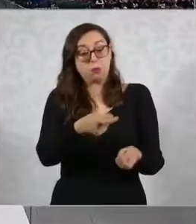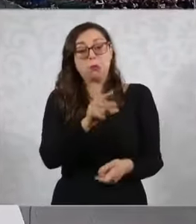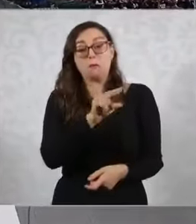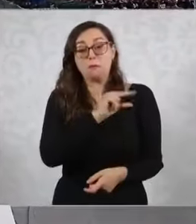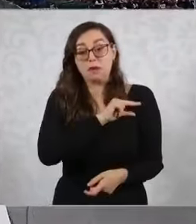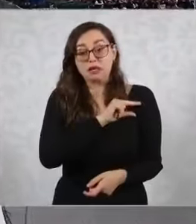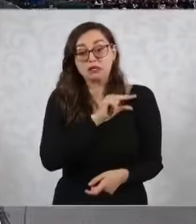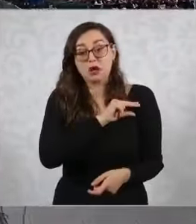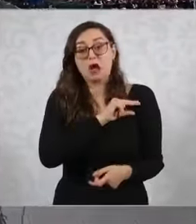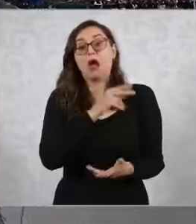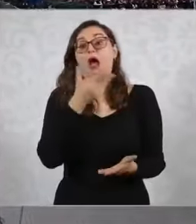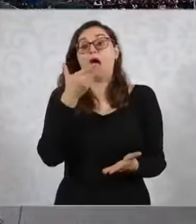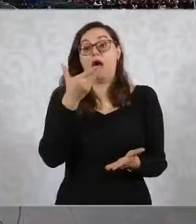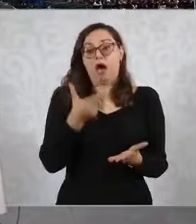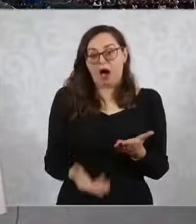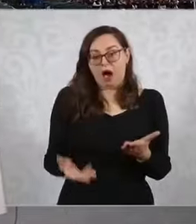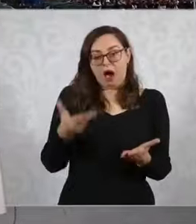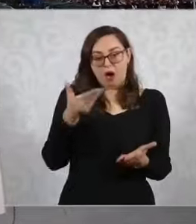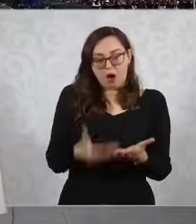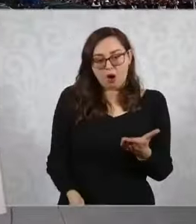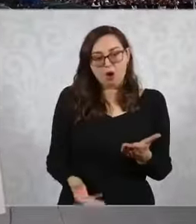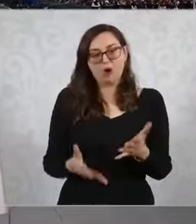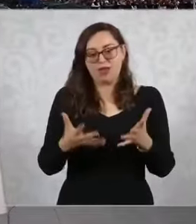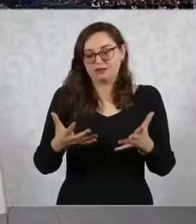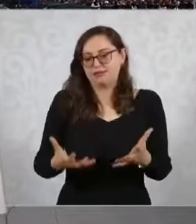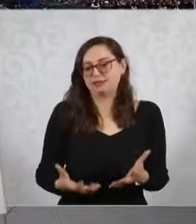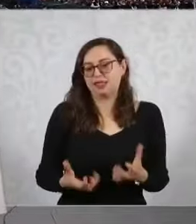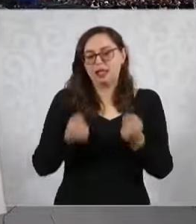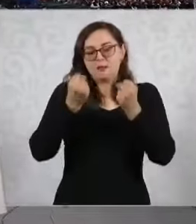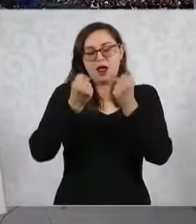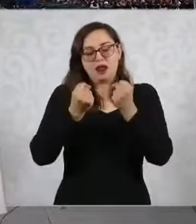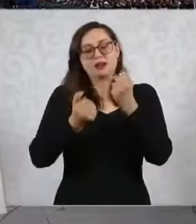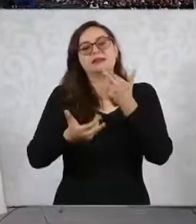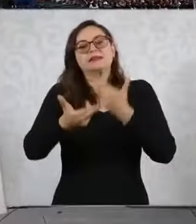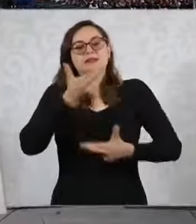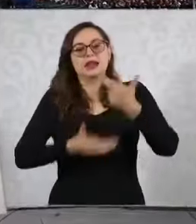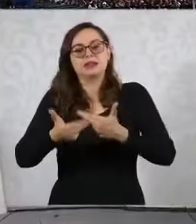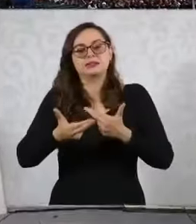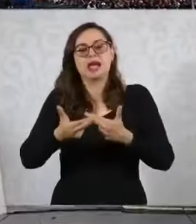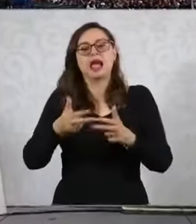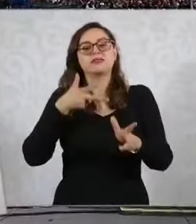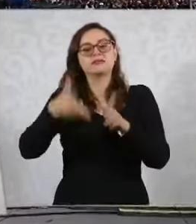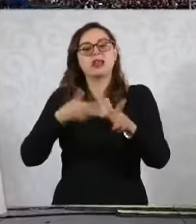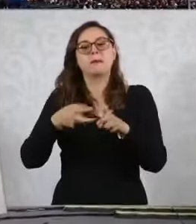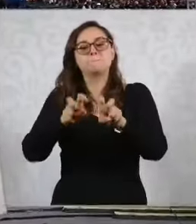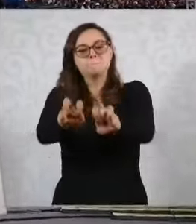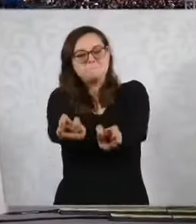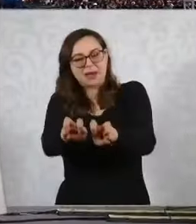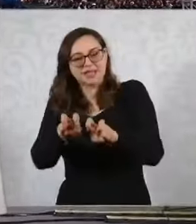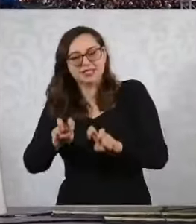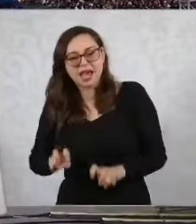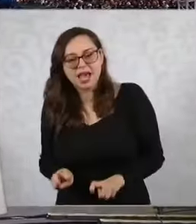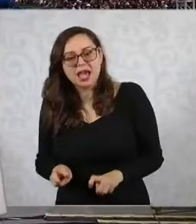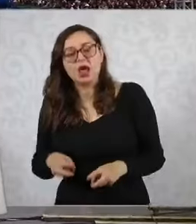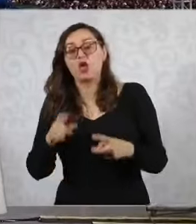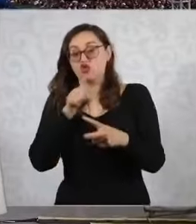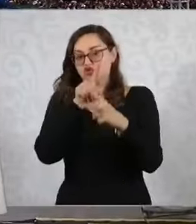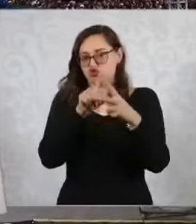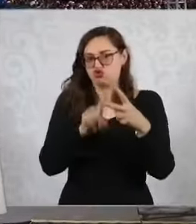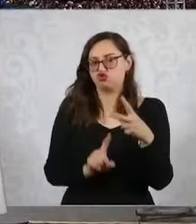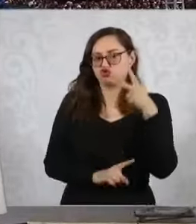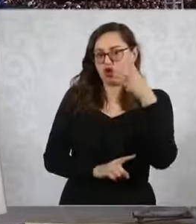se recuperaron los trenes de pasajeros, el Tren Maya, el Interoceánico.